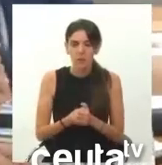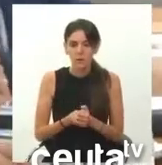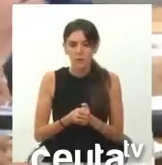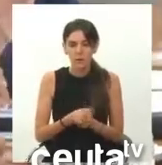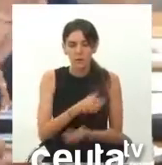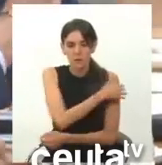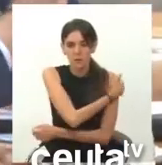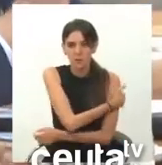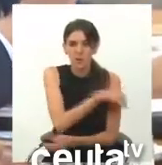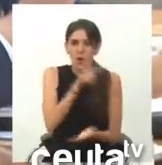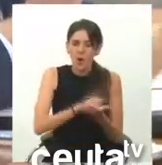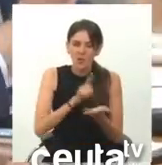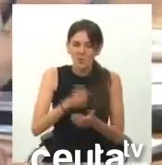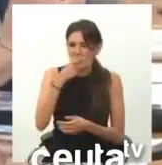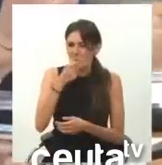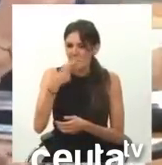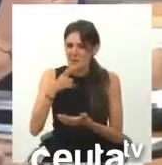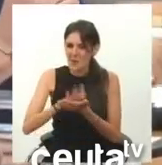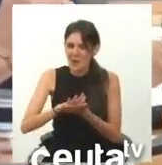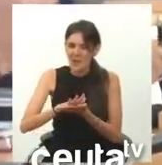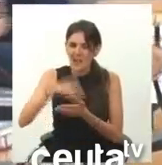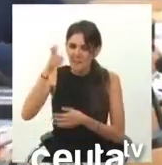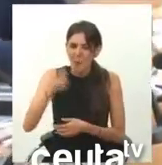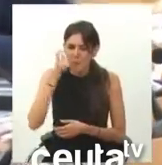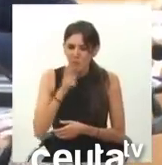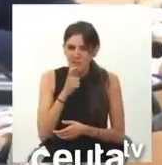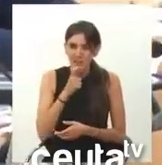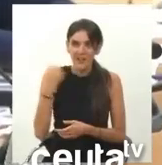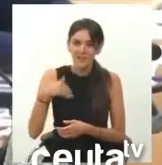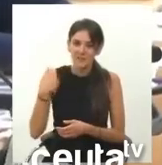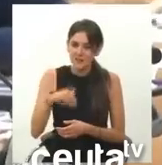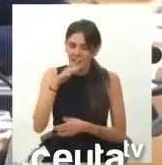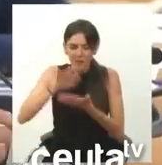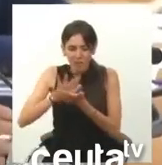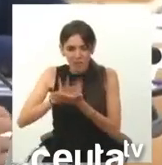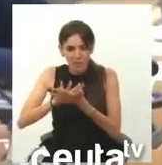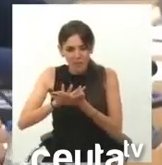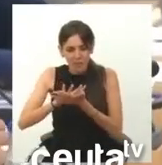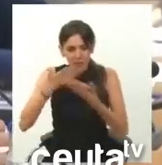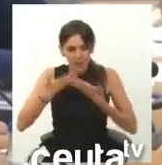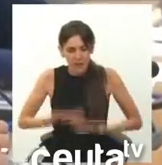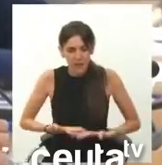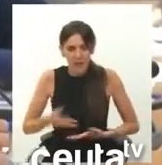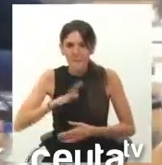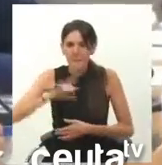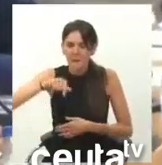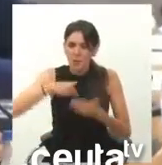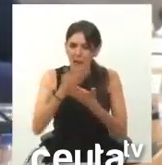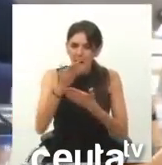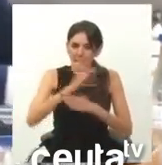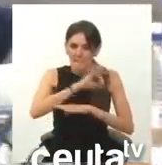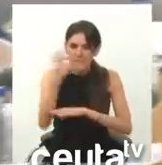Tómese una aspirina antes de venir, señor Mostafa, una de esas que tranquilizan. Lleva usted una mañana